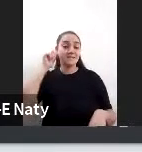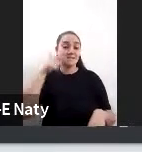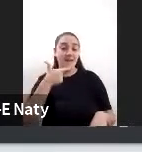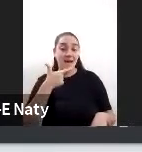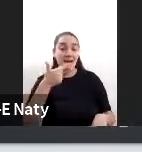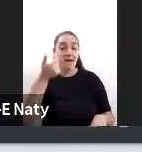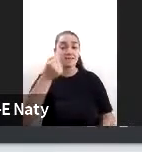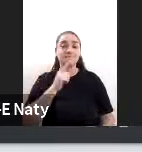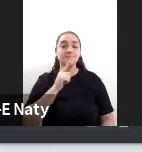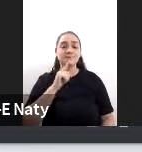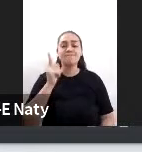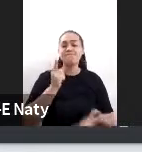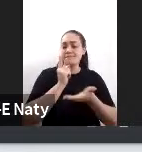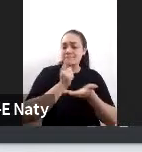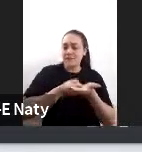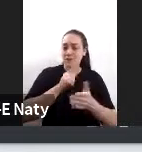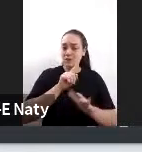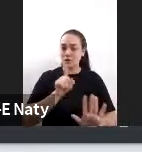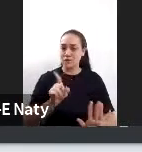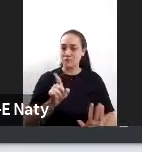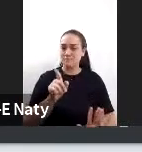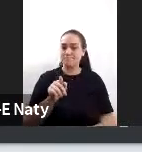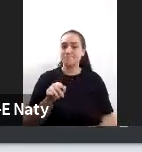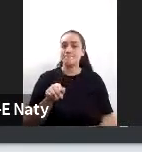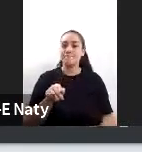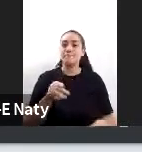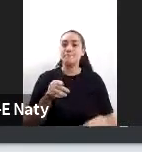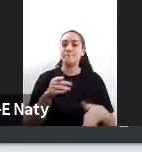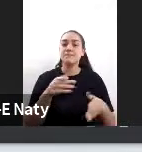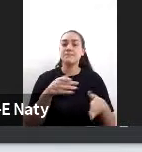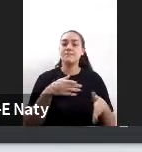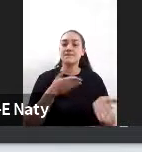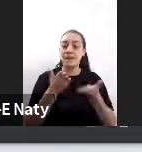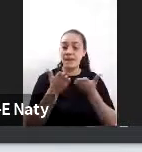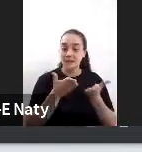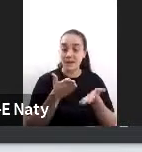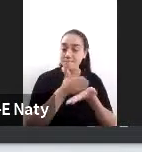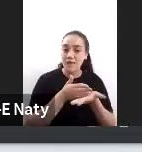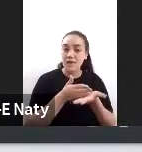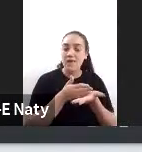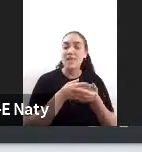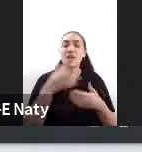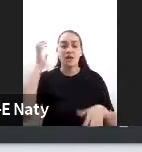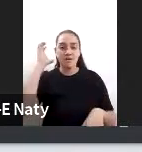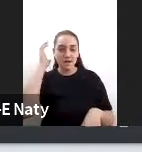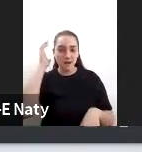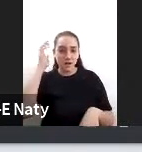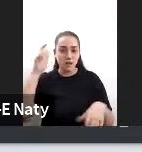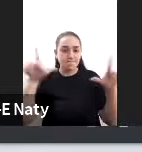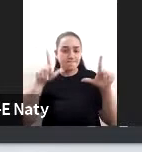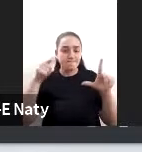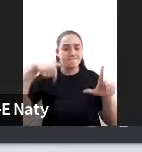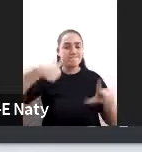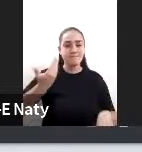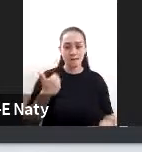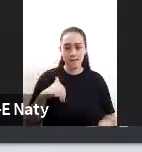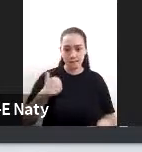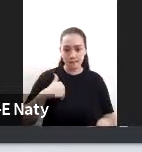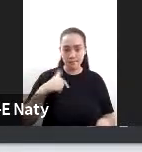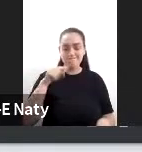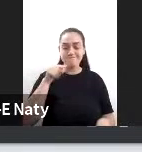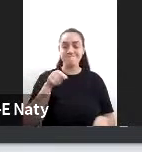Secretaría de Medios digamos la RTA Radio y Televisión Argentina que son ellos los que definen el contenido